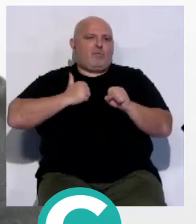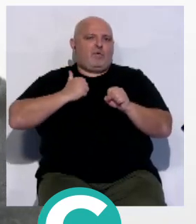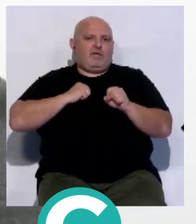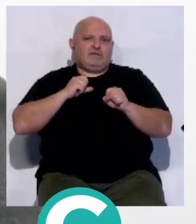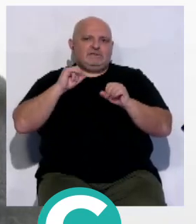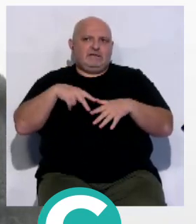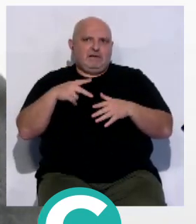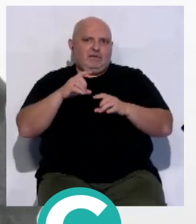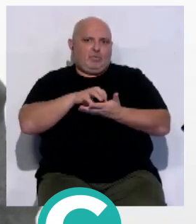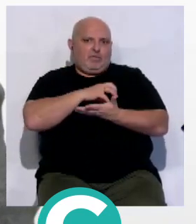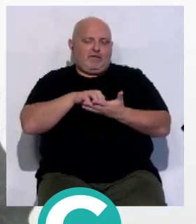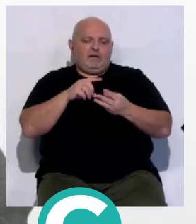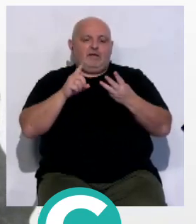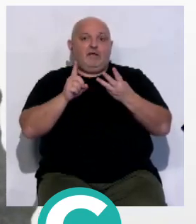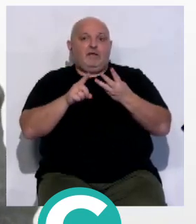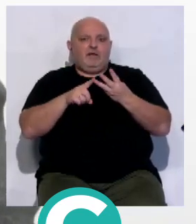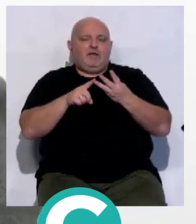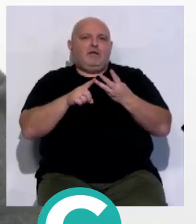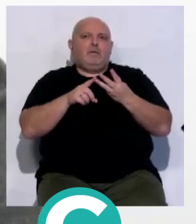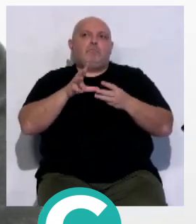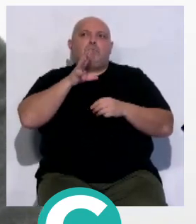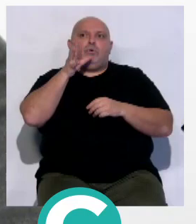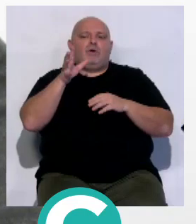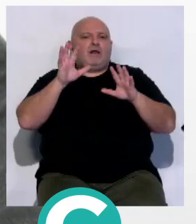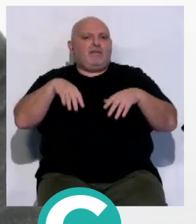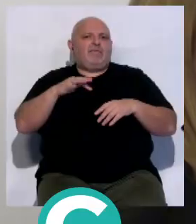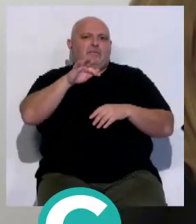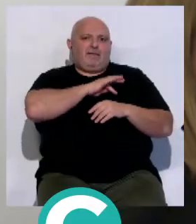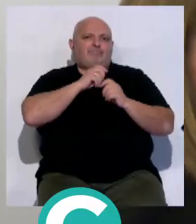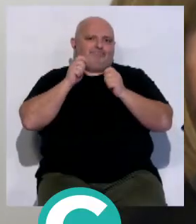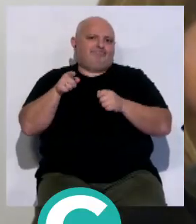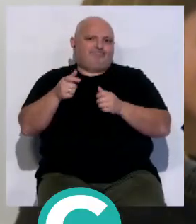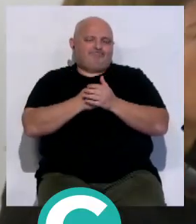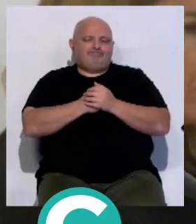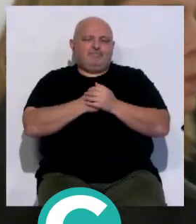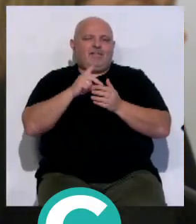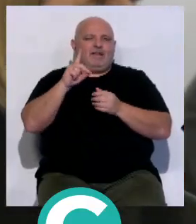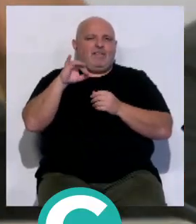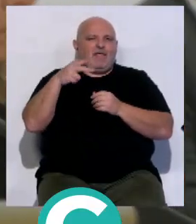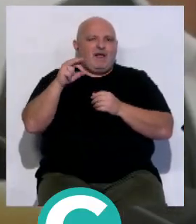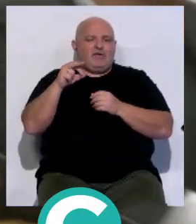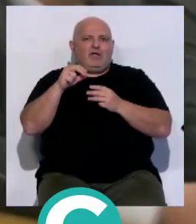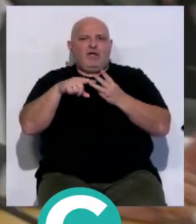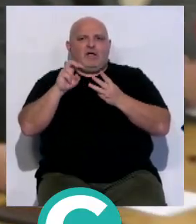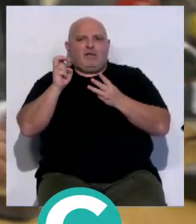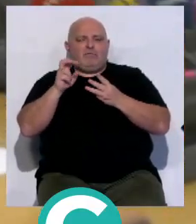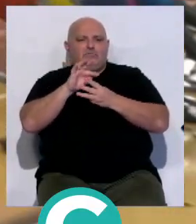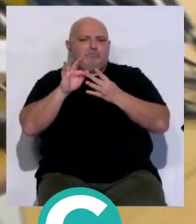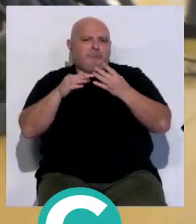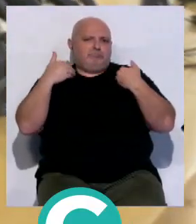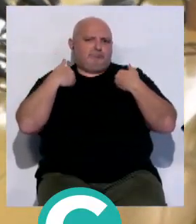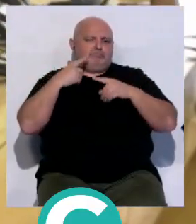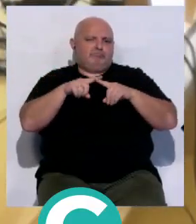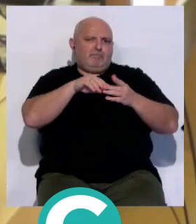inmejorable esta. Y por último, ¿por qué no decirlo? Porque la ciudad de Cádiz se lo merece. Lidia Cacho, Alfonso Baulaoz, Arcadi Espada, Guillermo